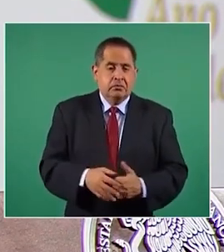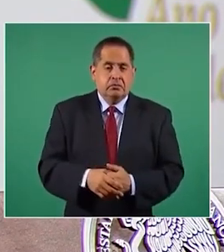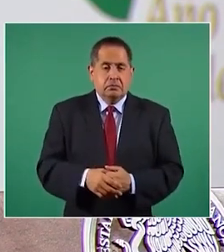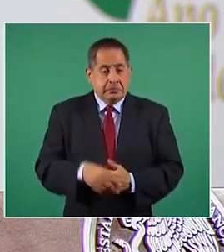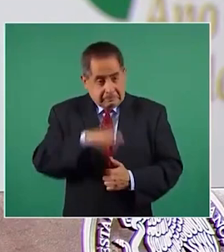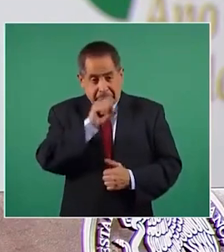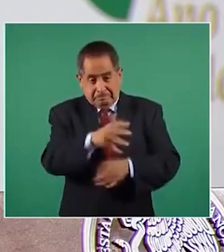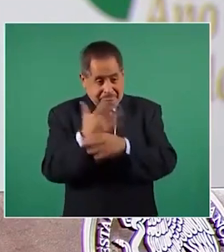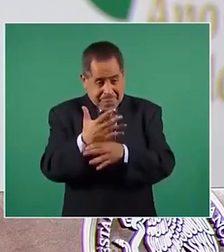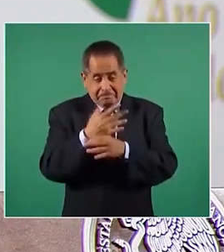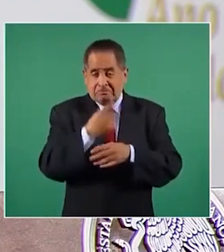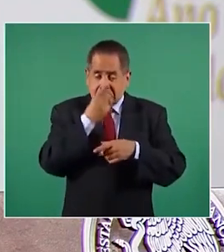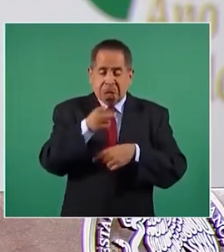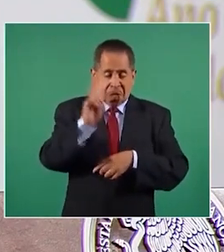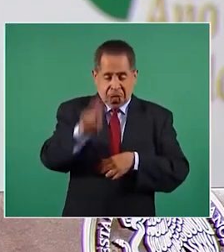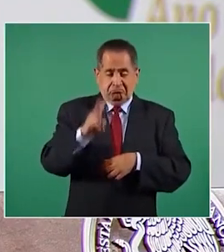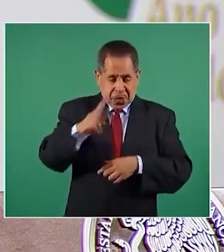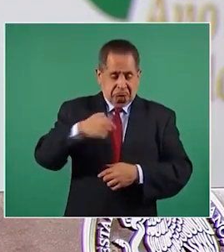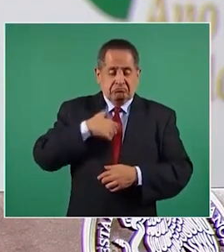Él mismo lo ha declarado.